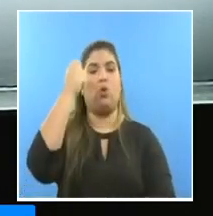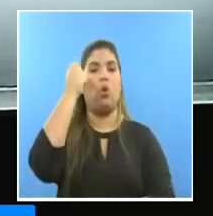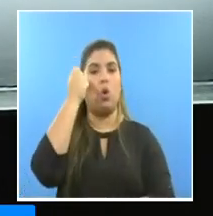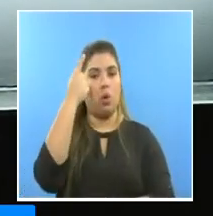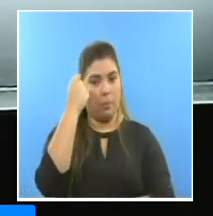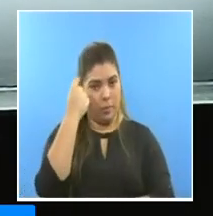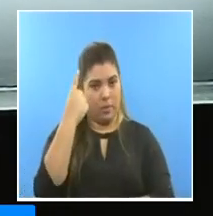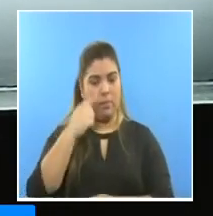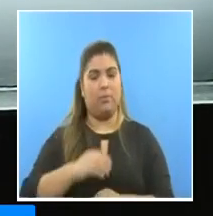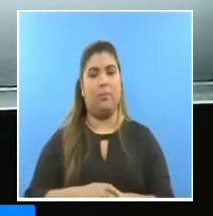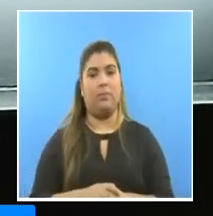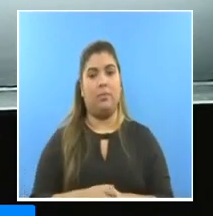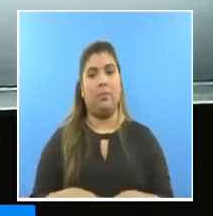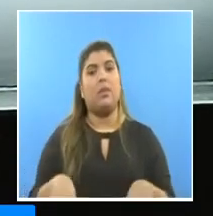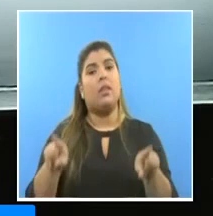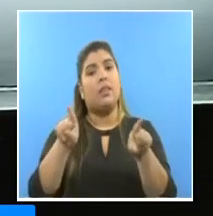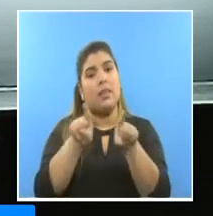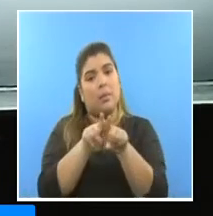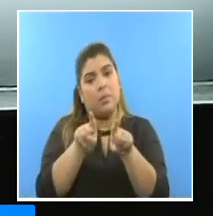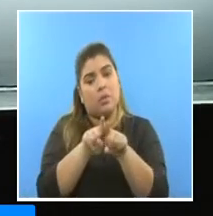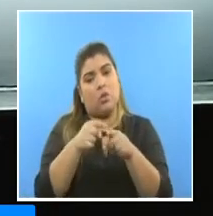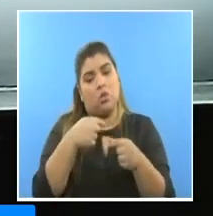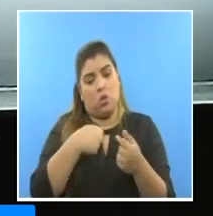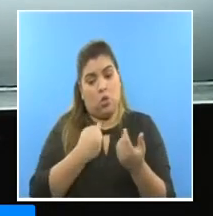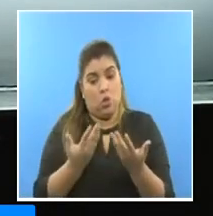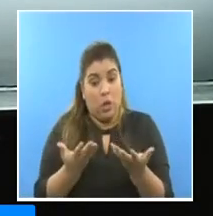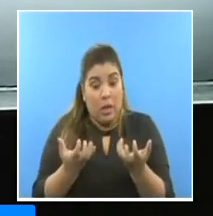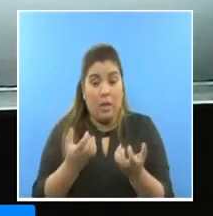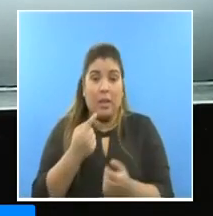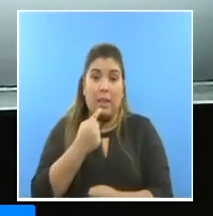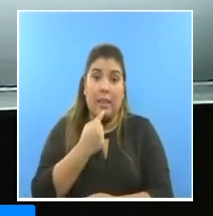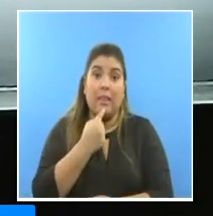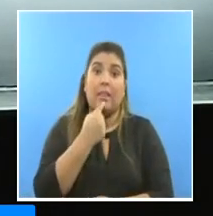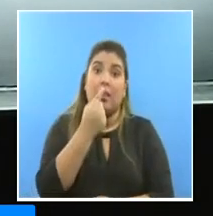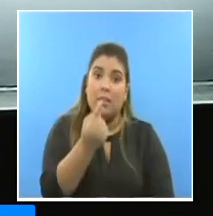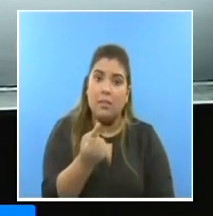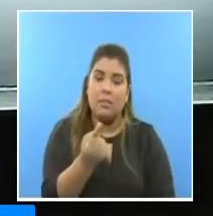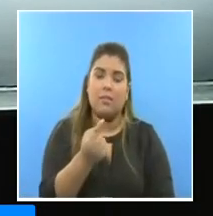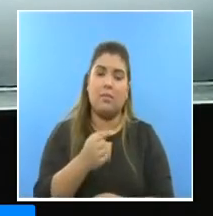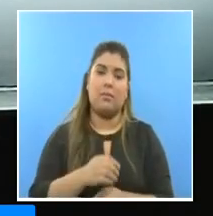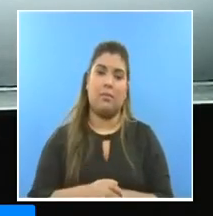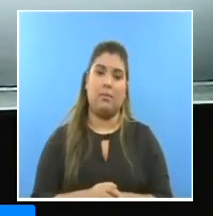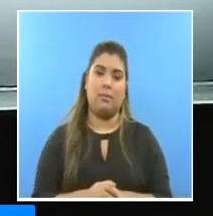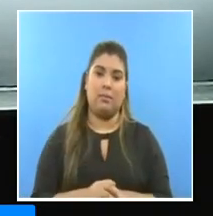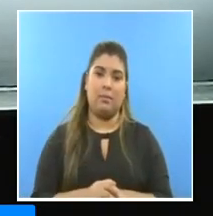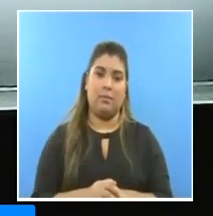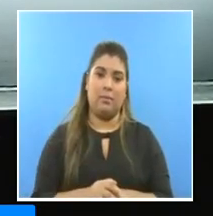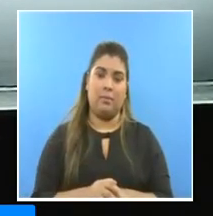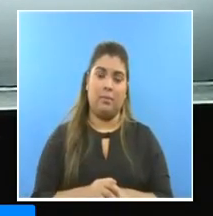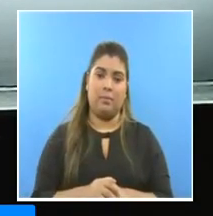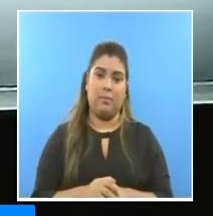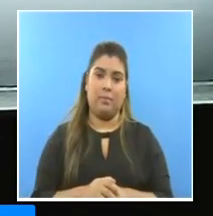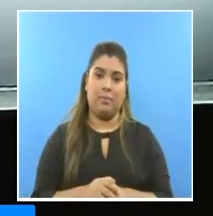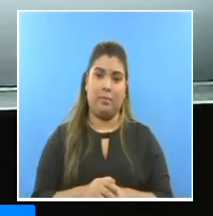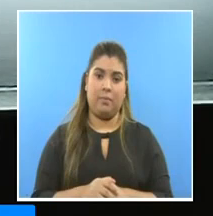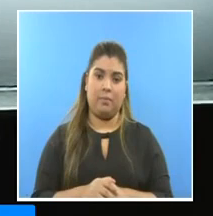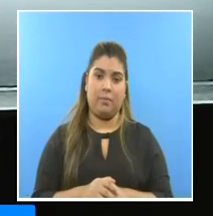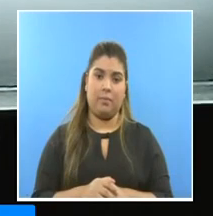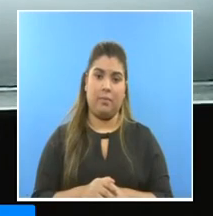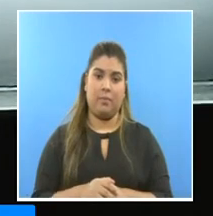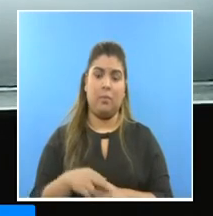y también quisiera decir y hacer expresar